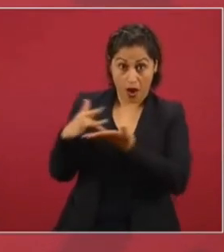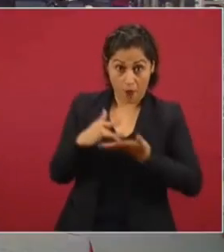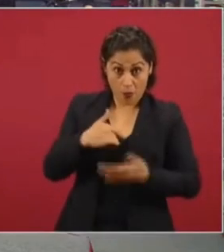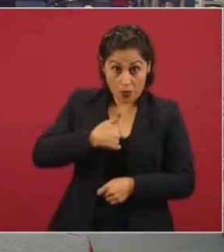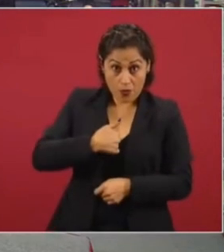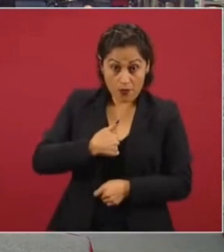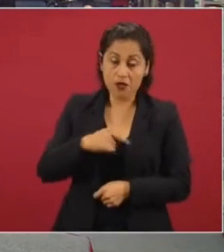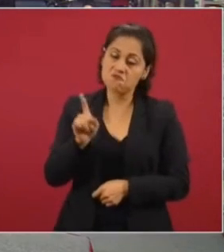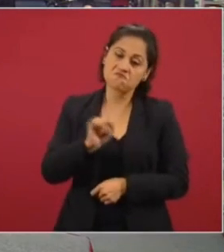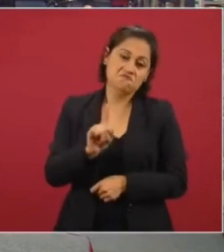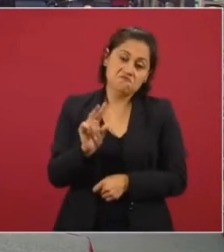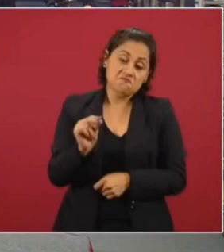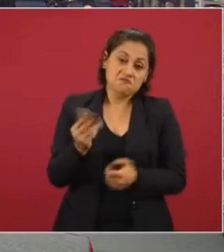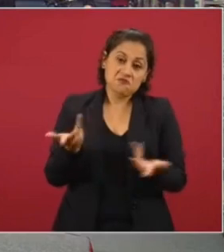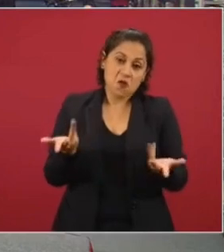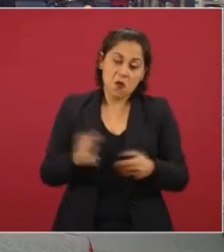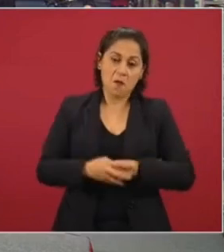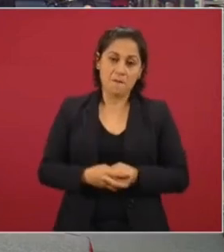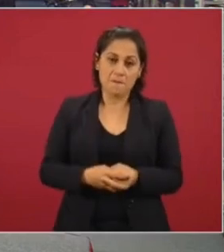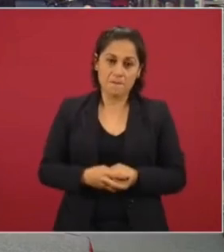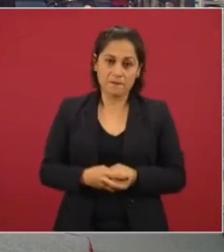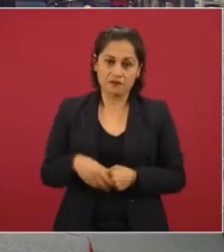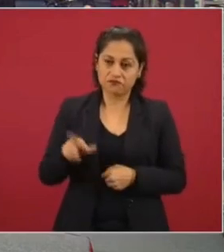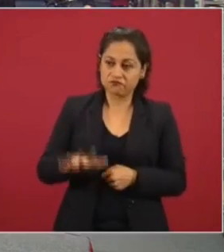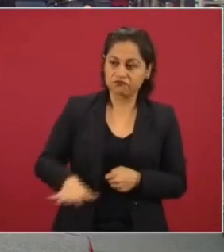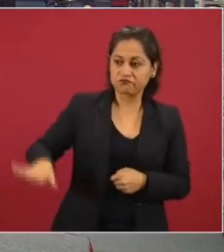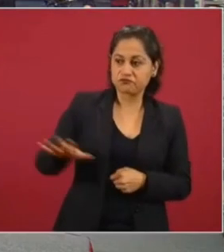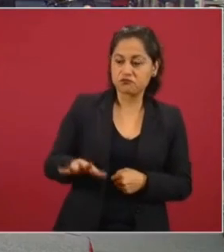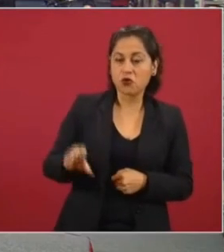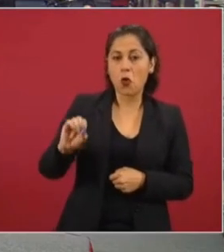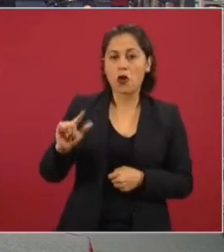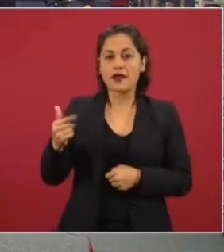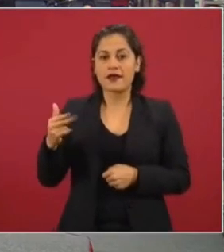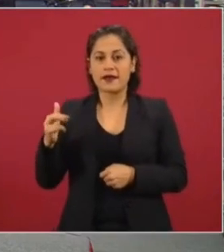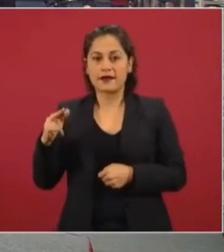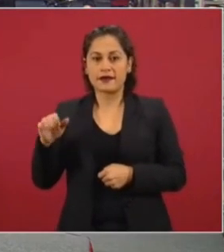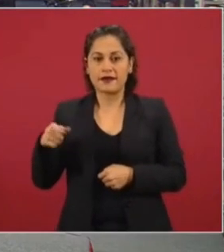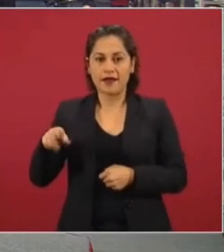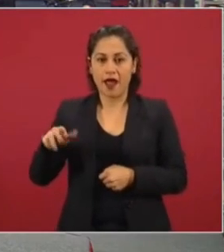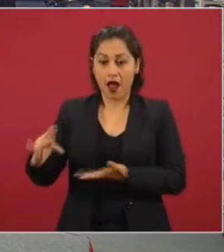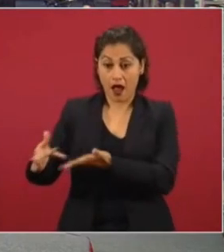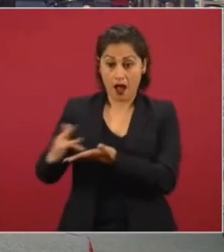Entonces, me apoyó la oligarquía, me apoyó el pueblo.